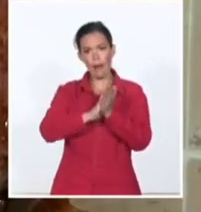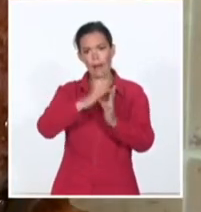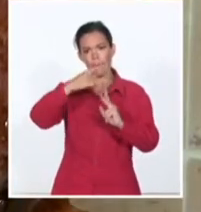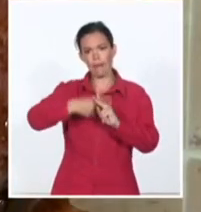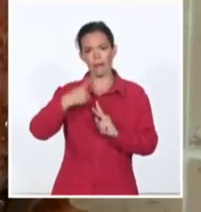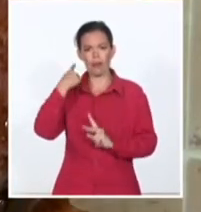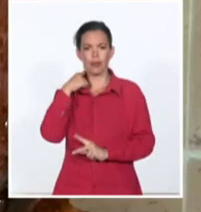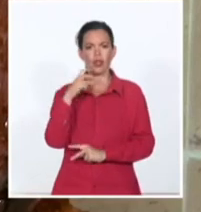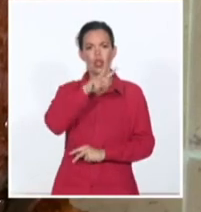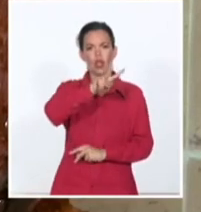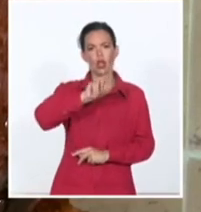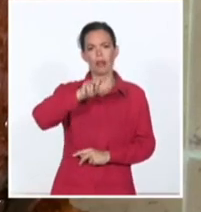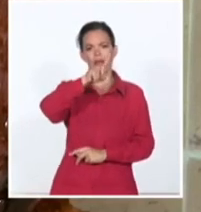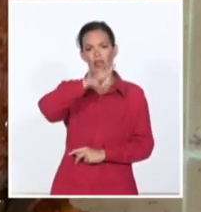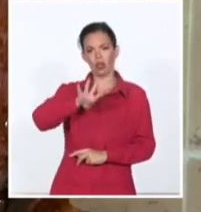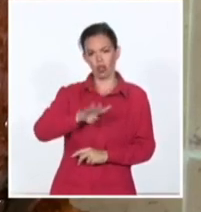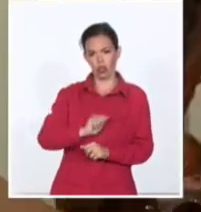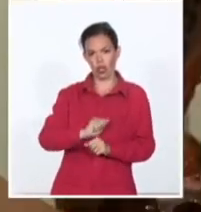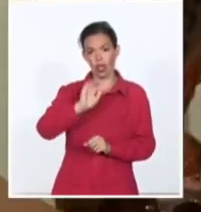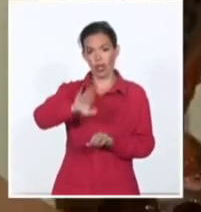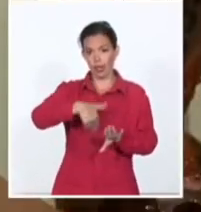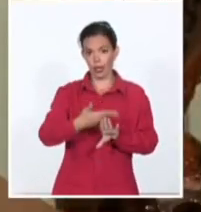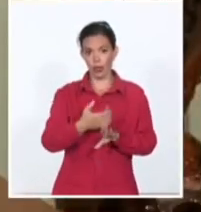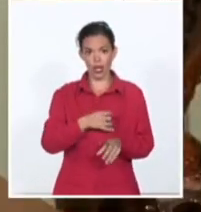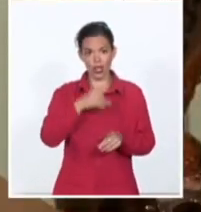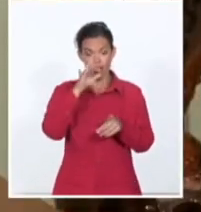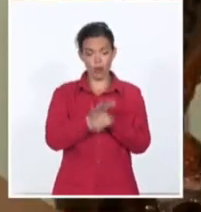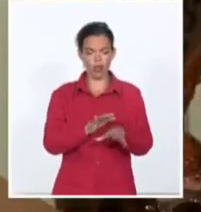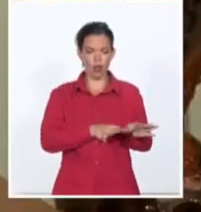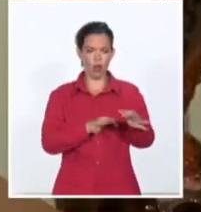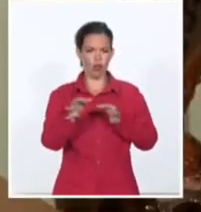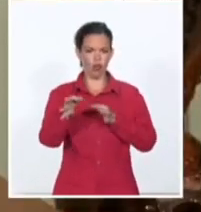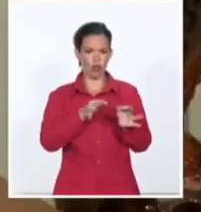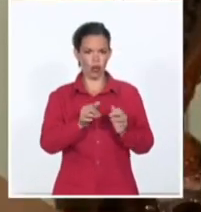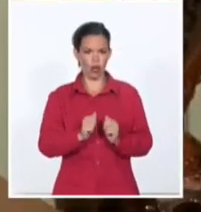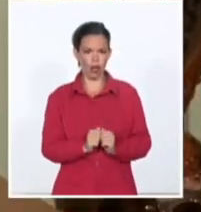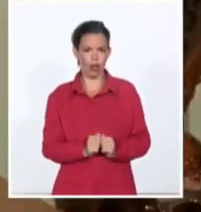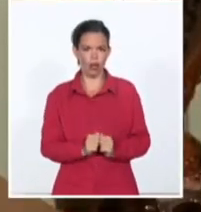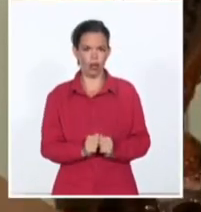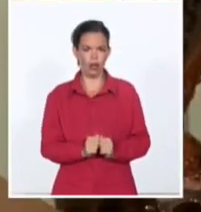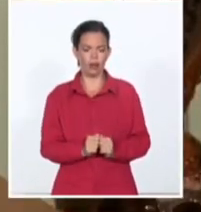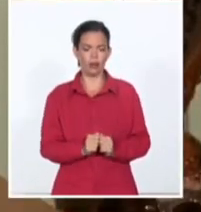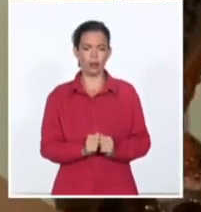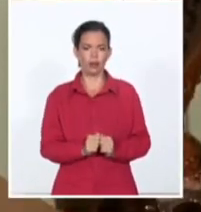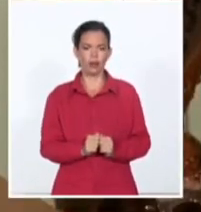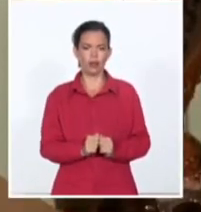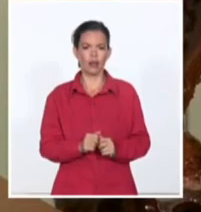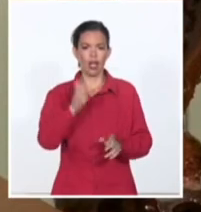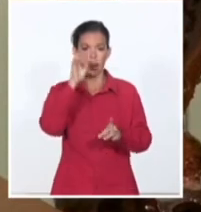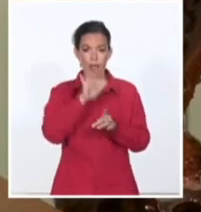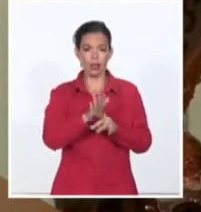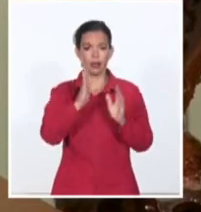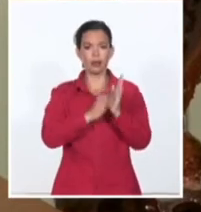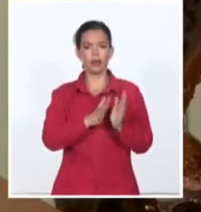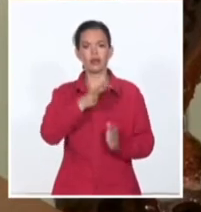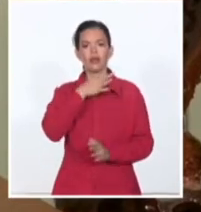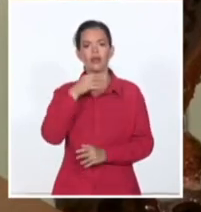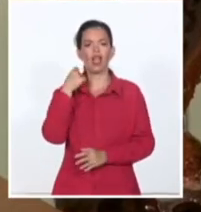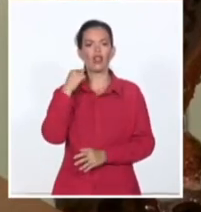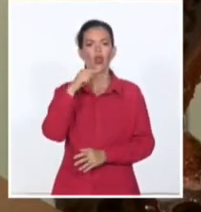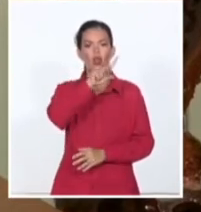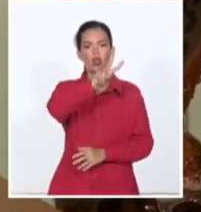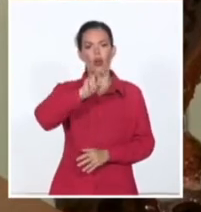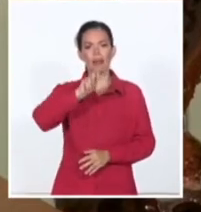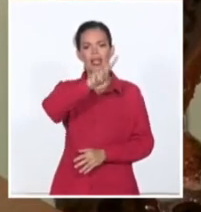Este tratado posteriormente entra en vigor y con él pasa a ser efectiva la Unión a partir del 1 de enero de 2015, con